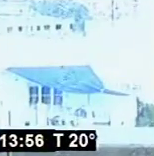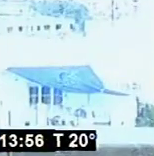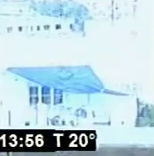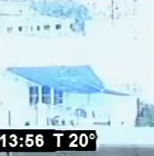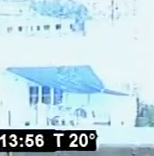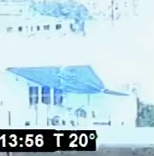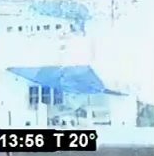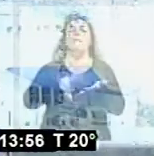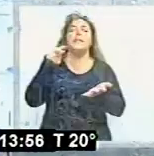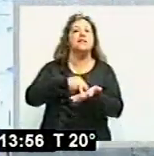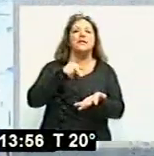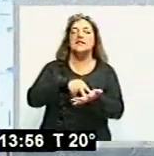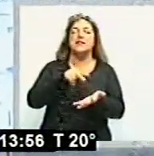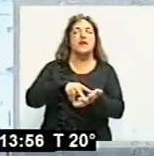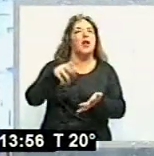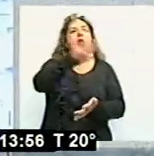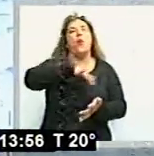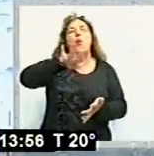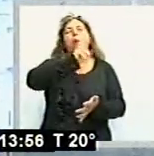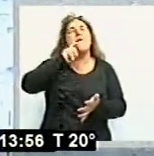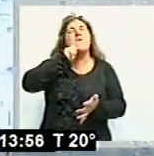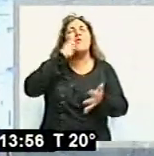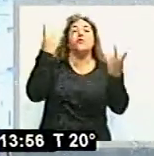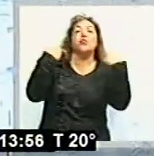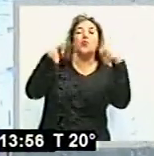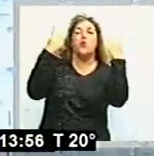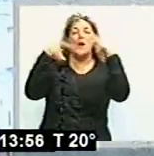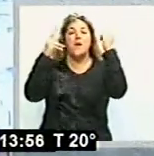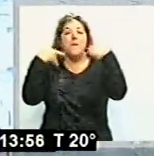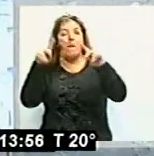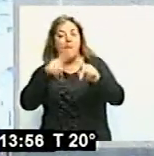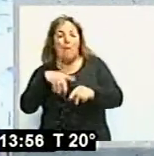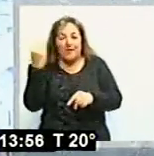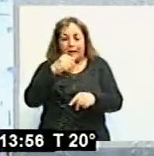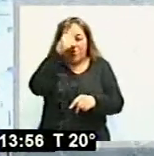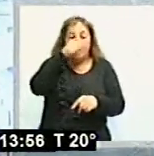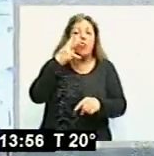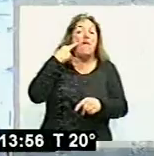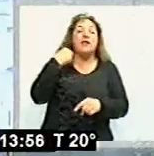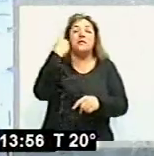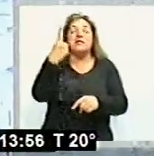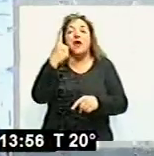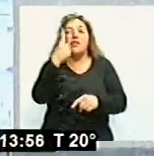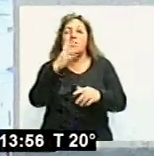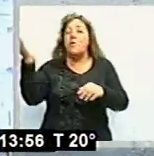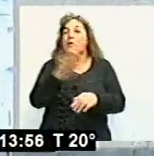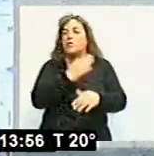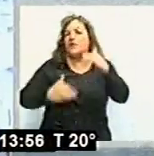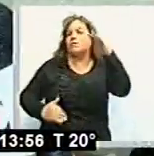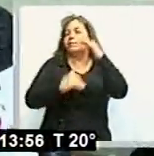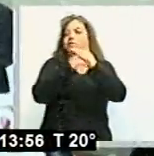Nuevamente Salta fue uno de los lugares turísticos más elegidos en este fin de semana largo. 91% de ocupación hotelera.